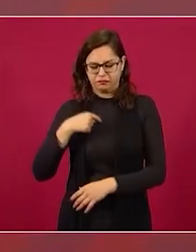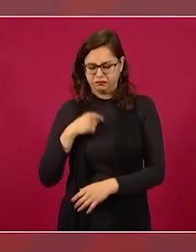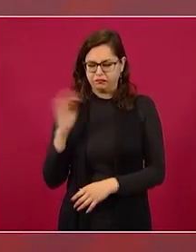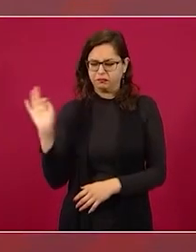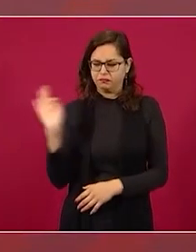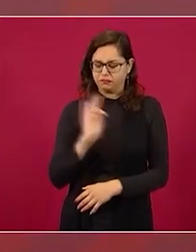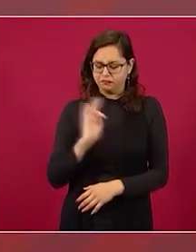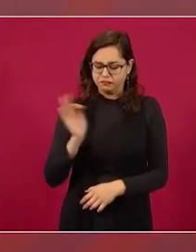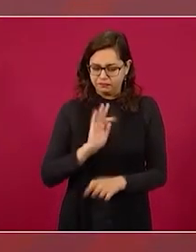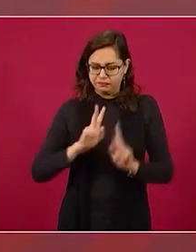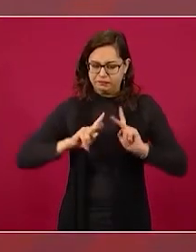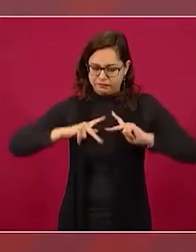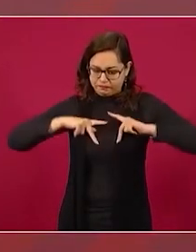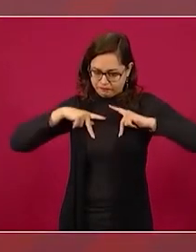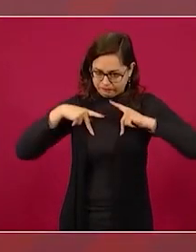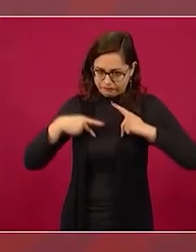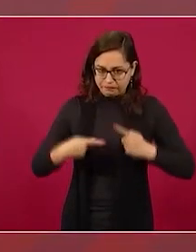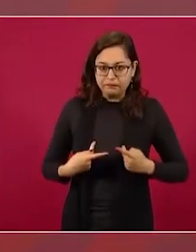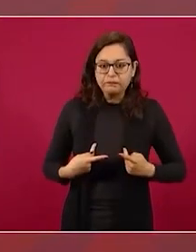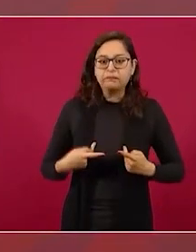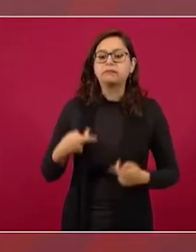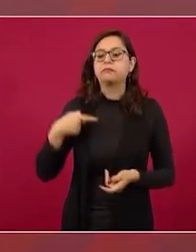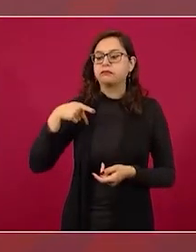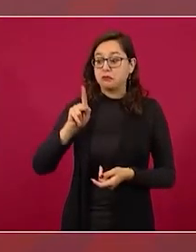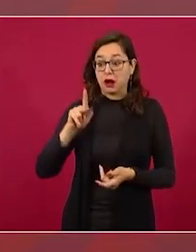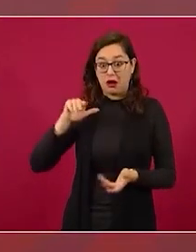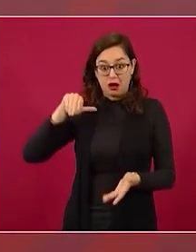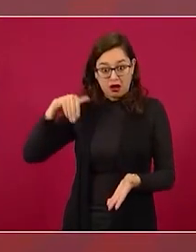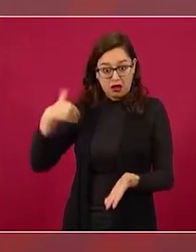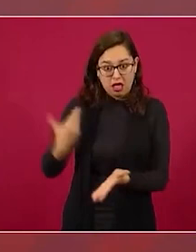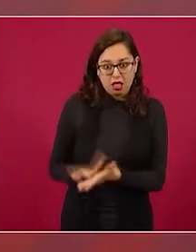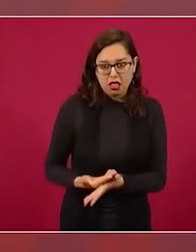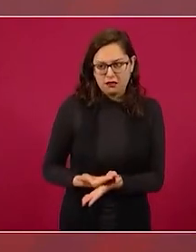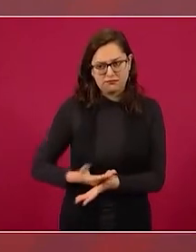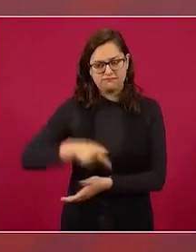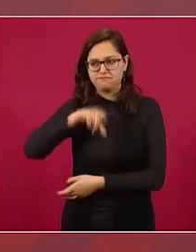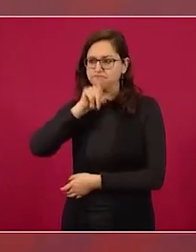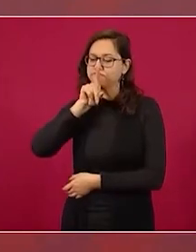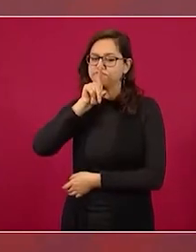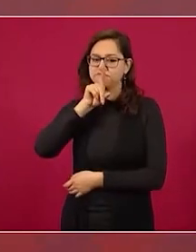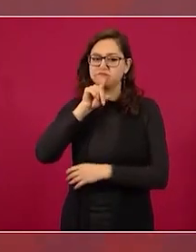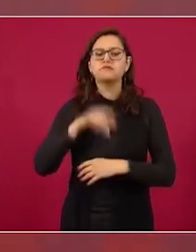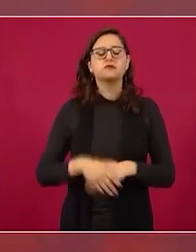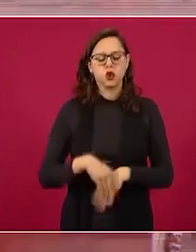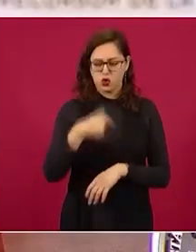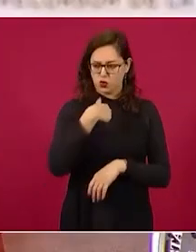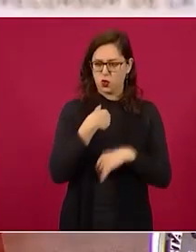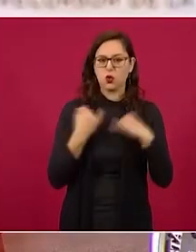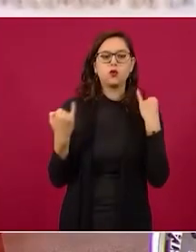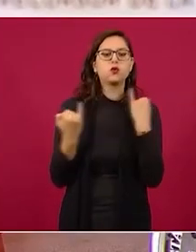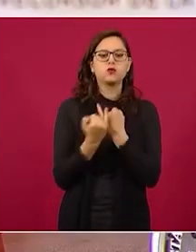vamos para adelante vamos a limpiar al país de corrupción